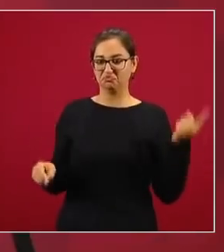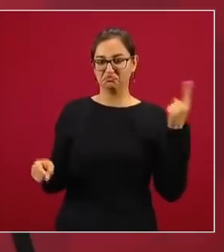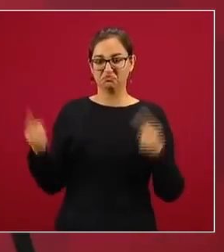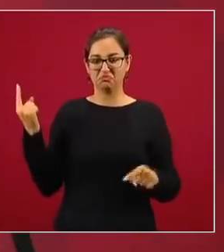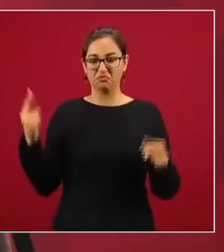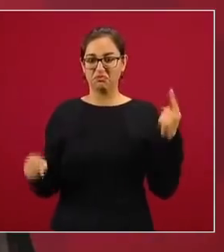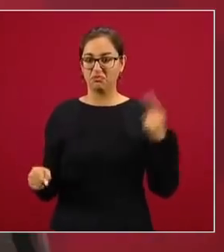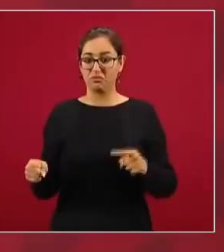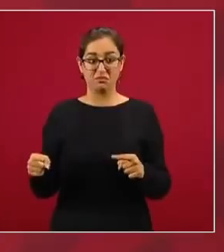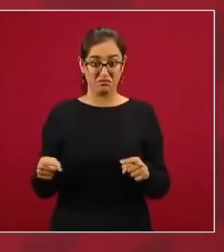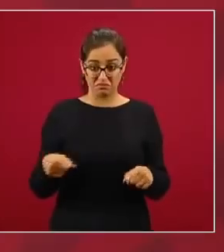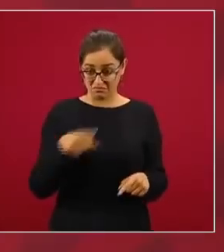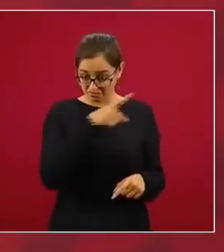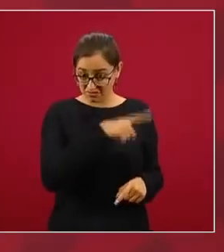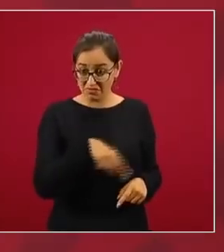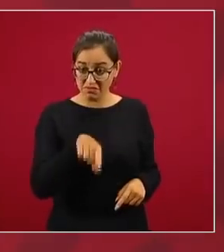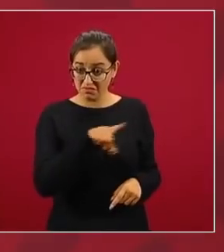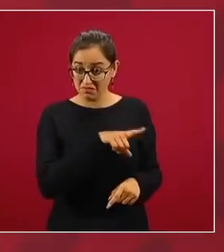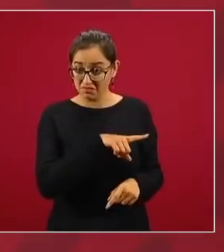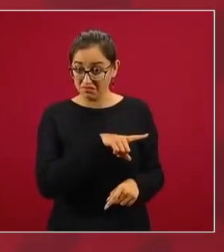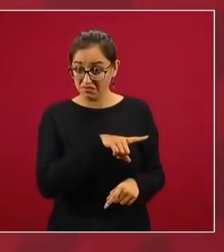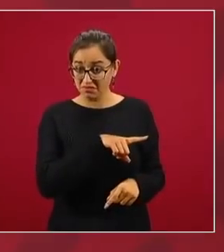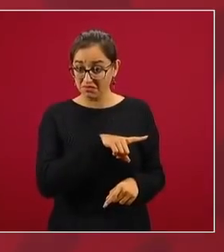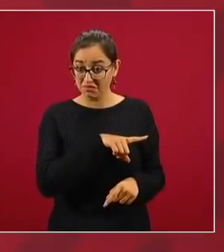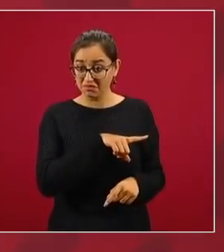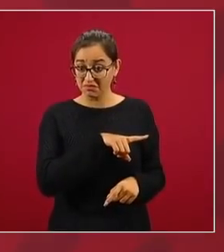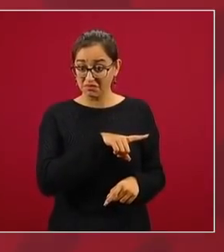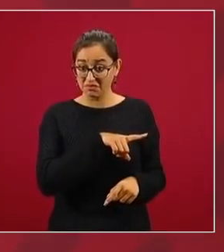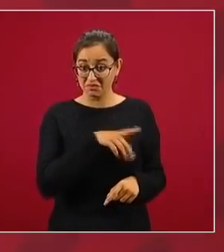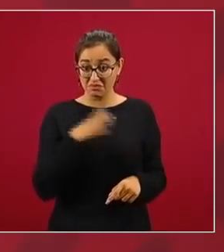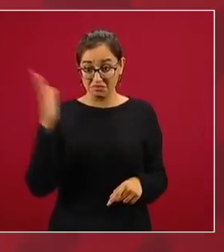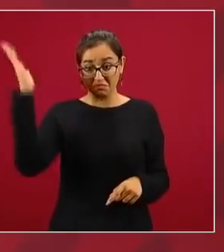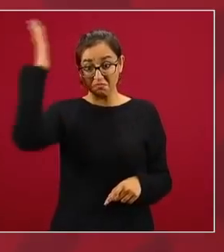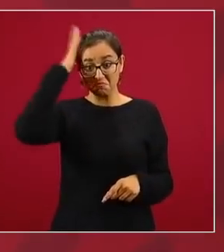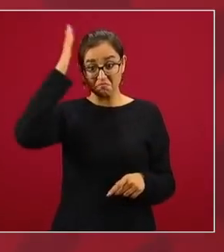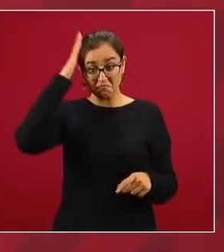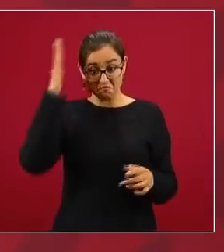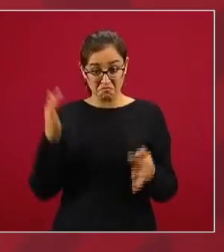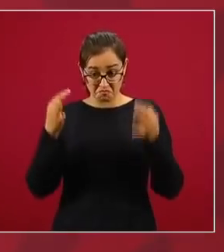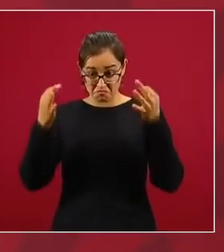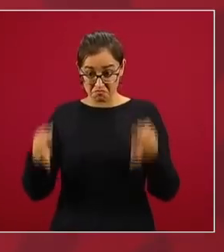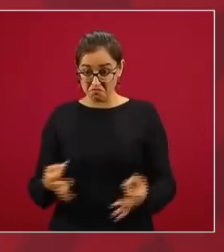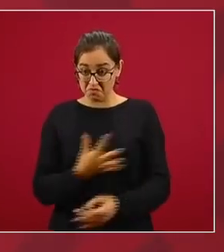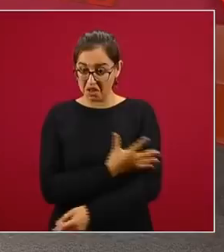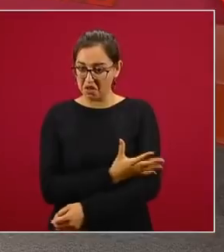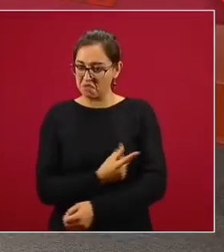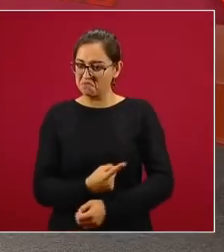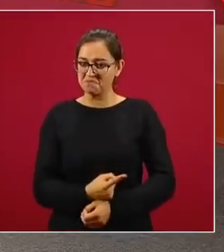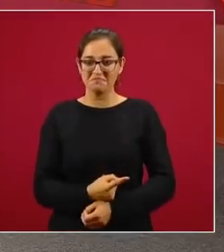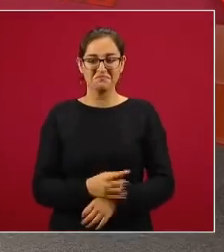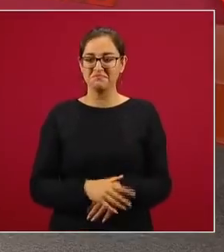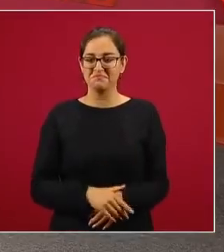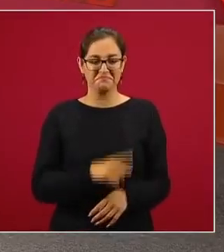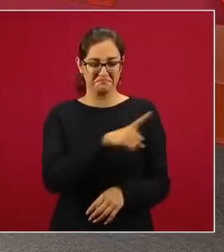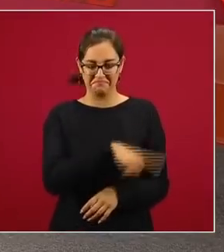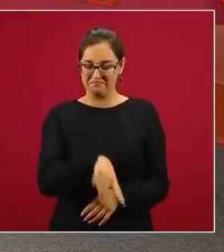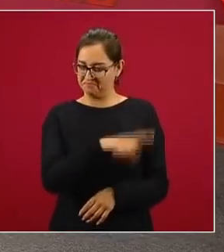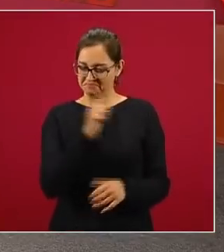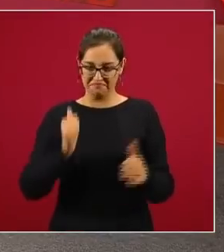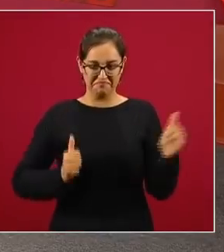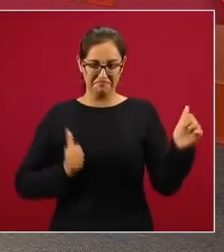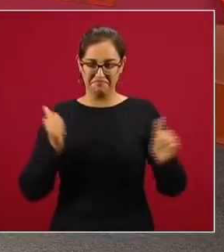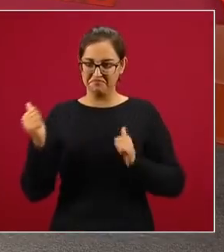no son dirigentes auténticos, esos son convenencieros,